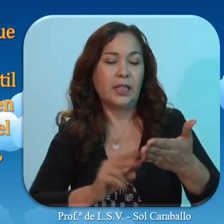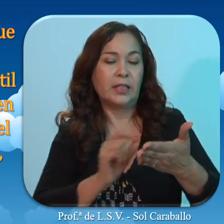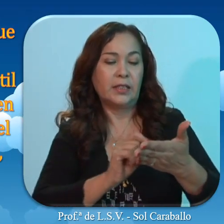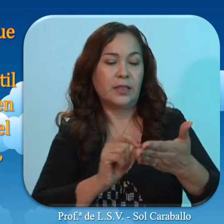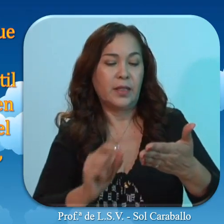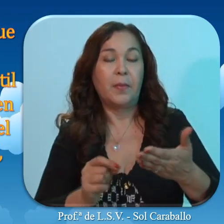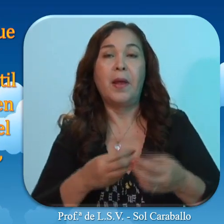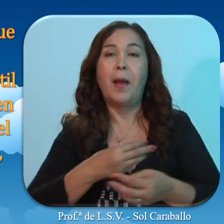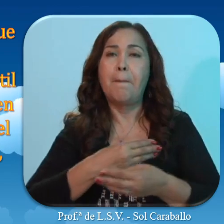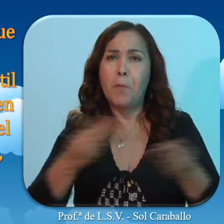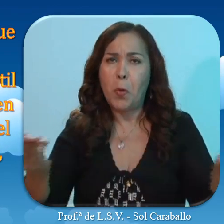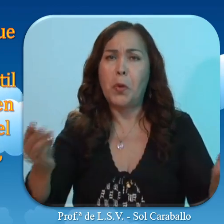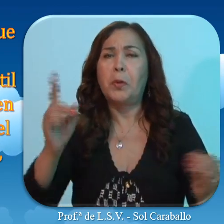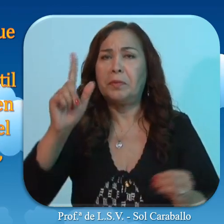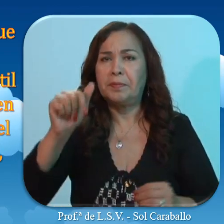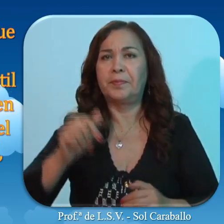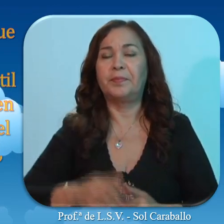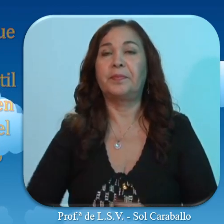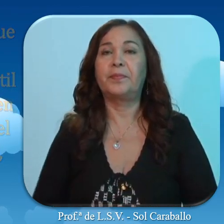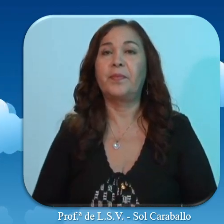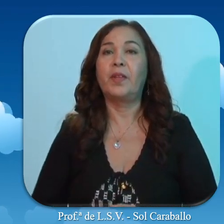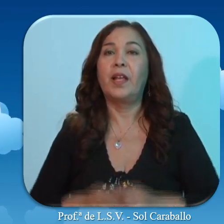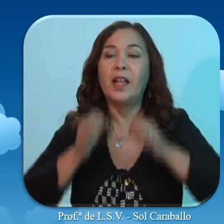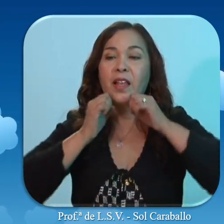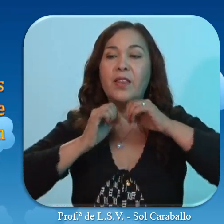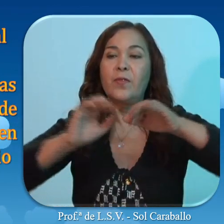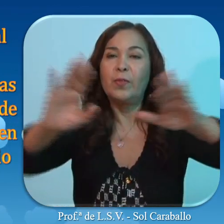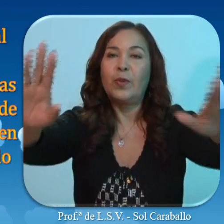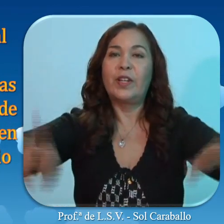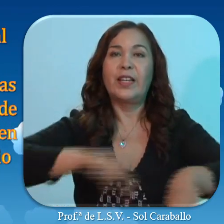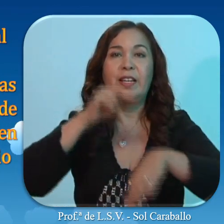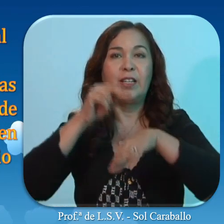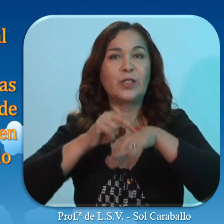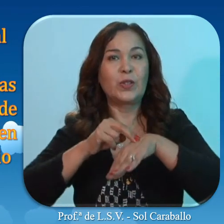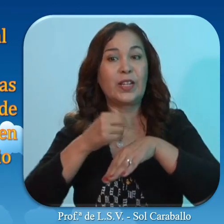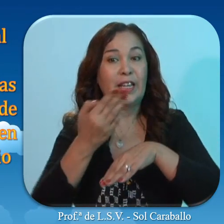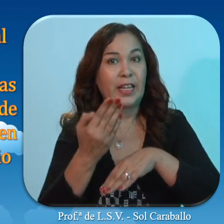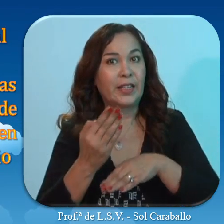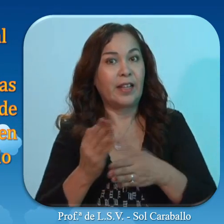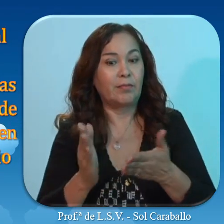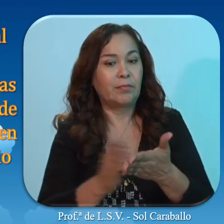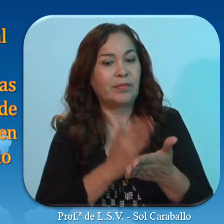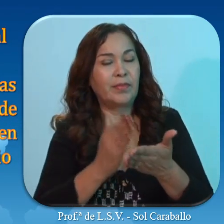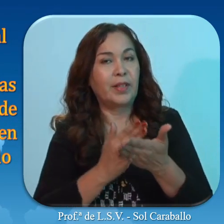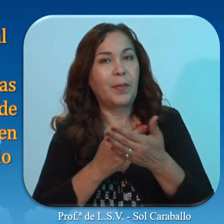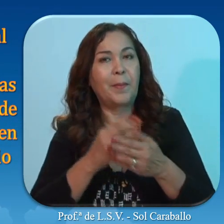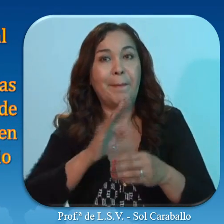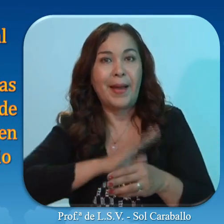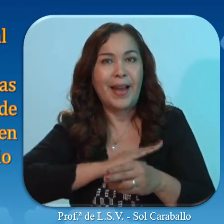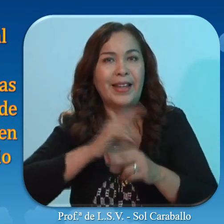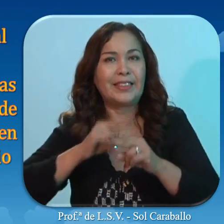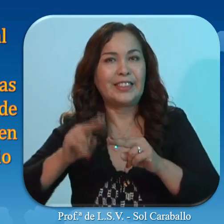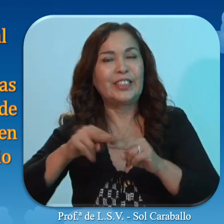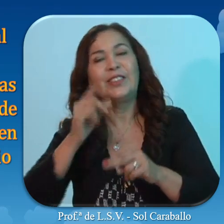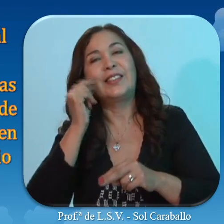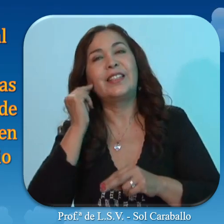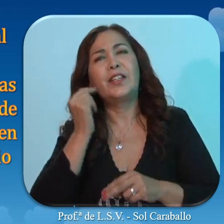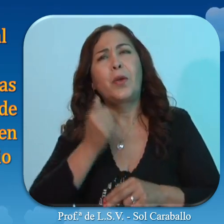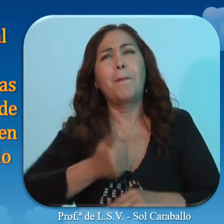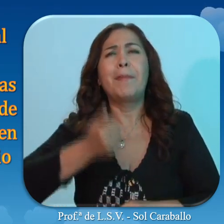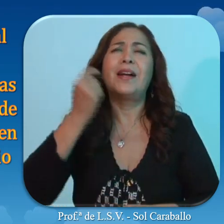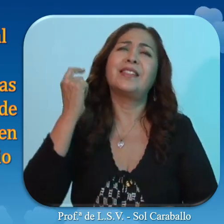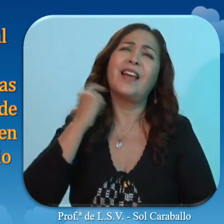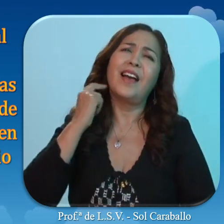lectura para el público en general, de difusión nacional, siendo esta la publicación para niñas y niños